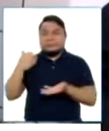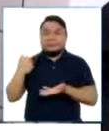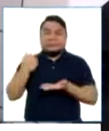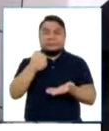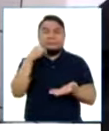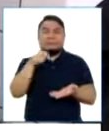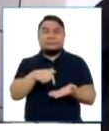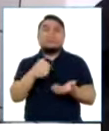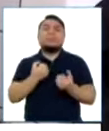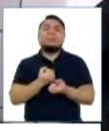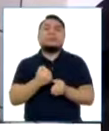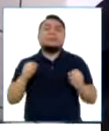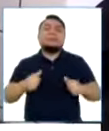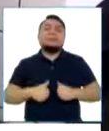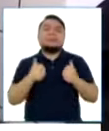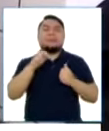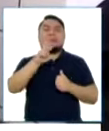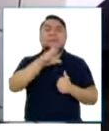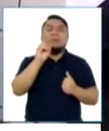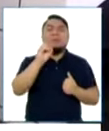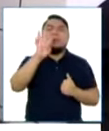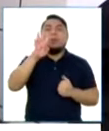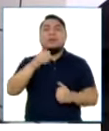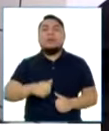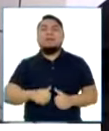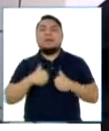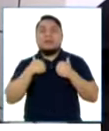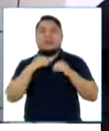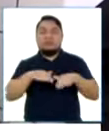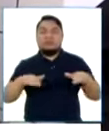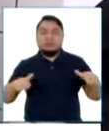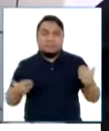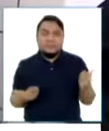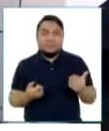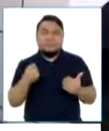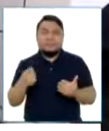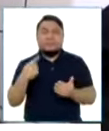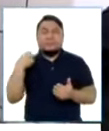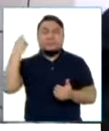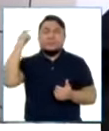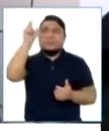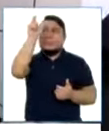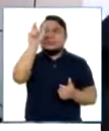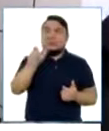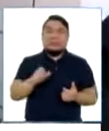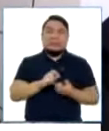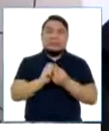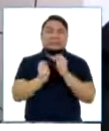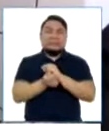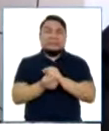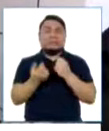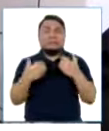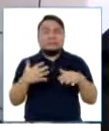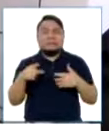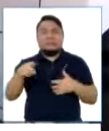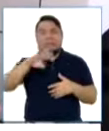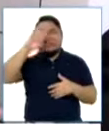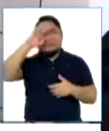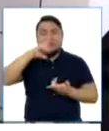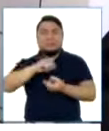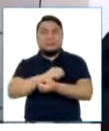va a permitir salvar de tres a cuatro vidas de nuestros niñitos. Los trasplantes de médula ósea o los leucemias a veces